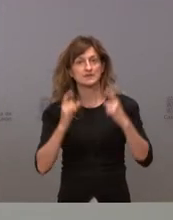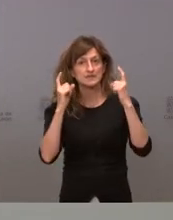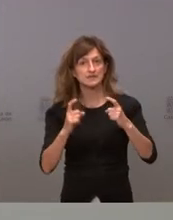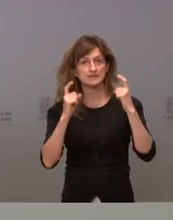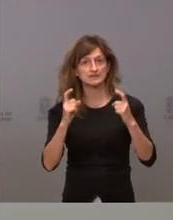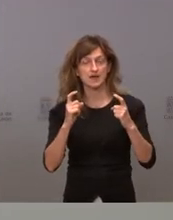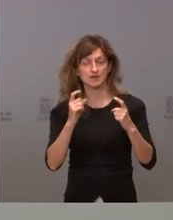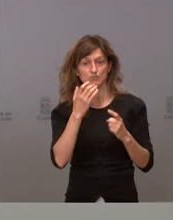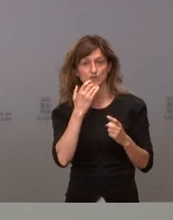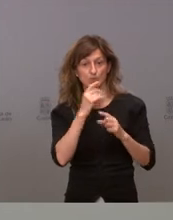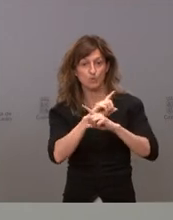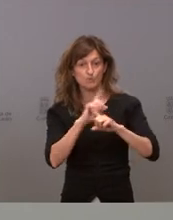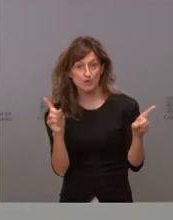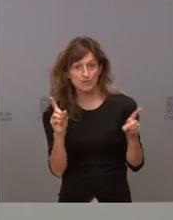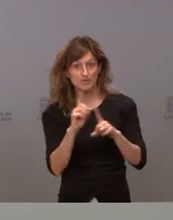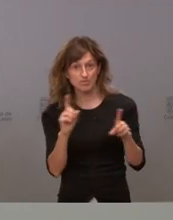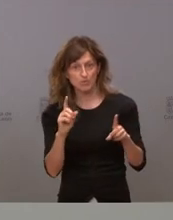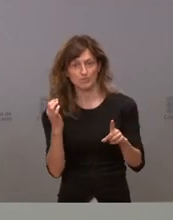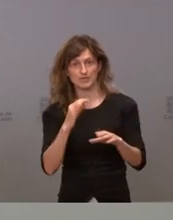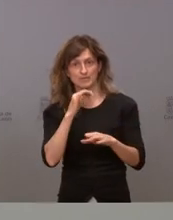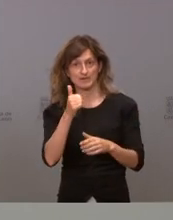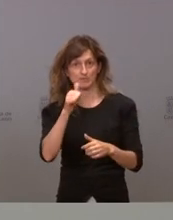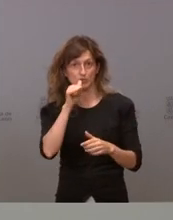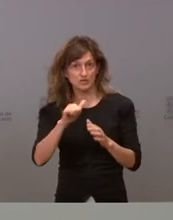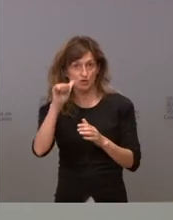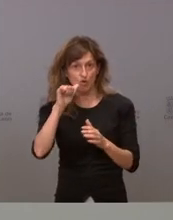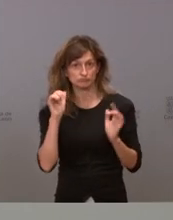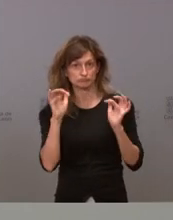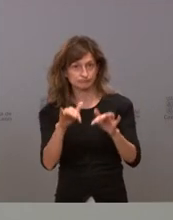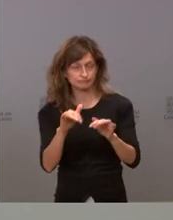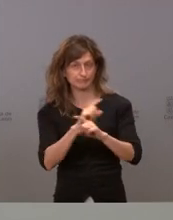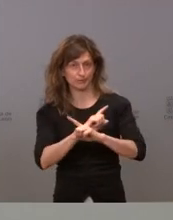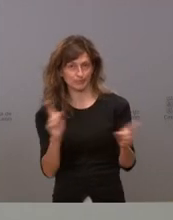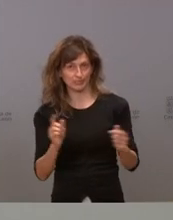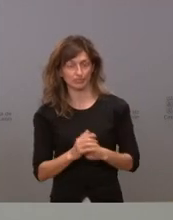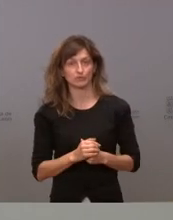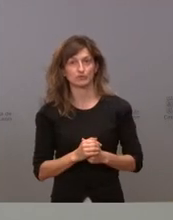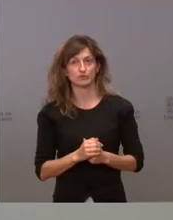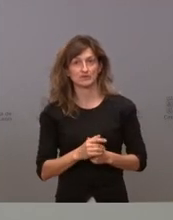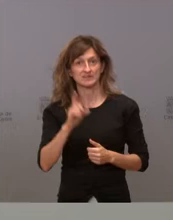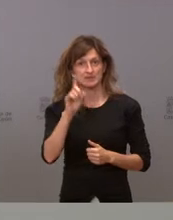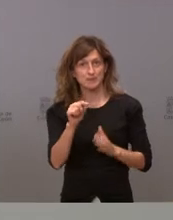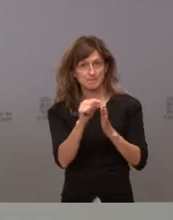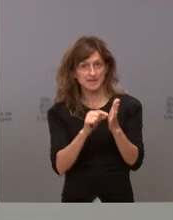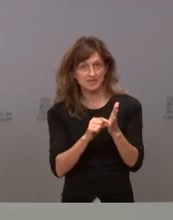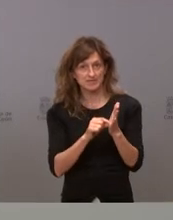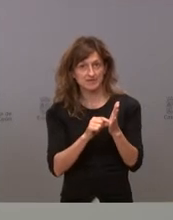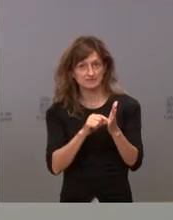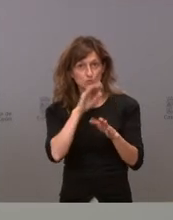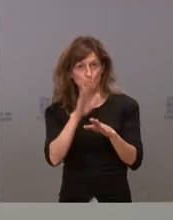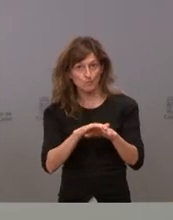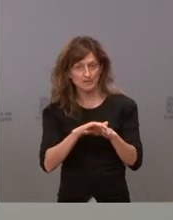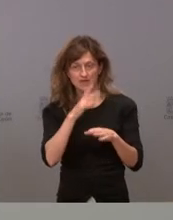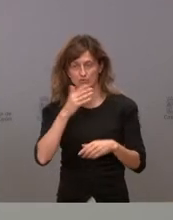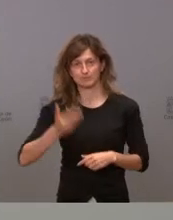la prohibición del botellón hacer que se cumplan las medidas es esencial en